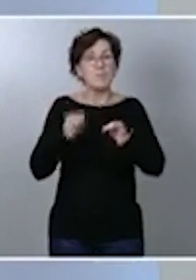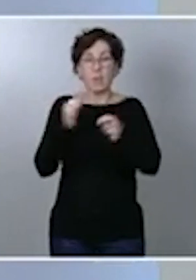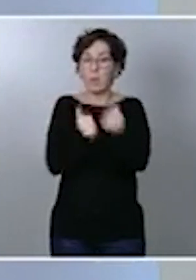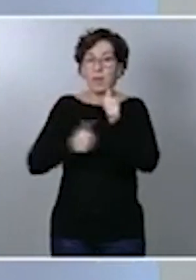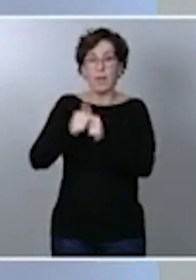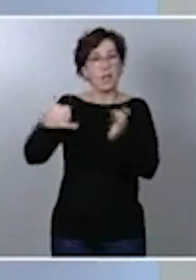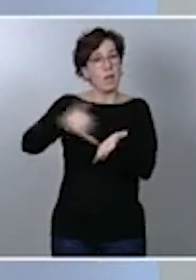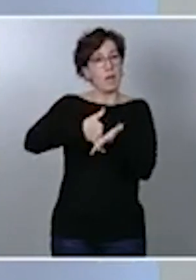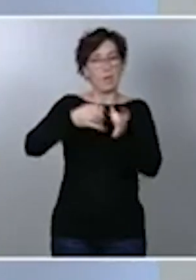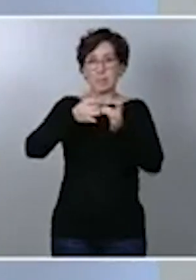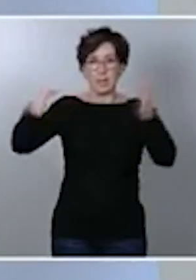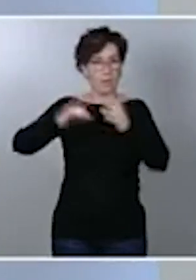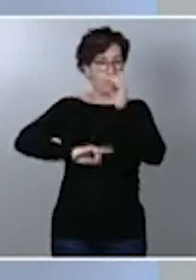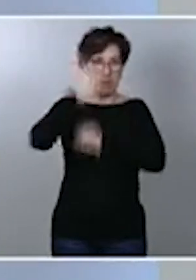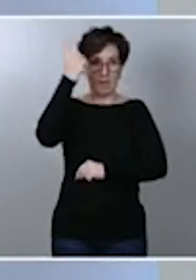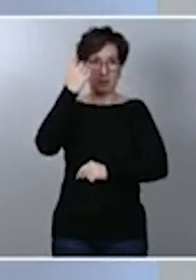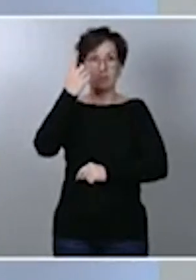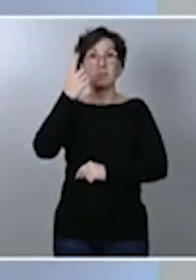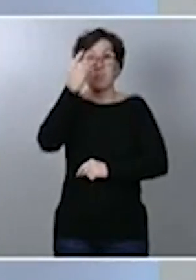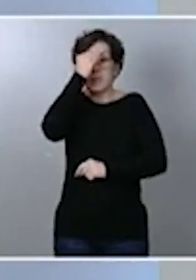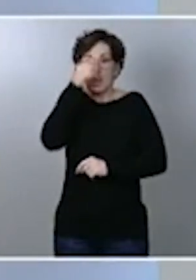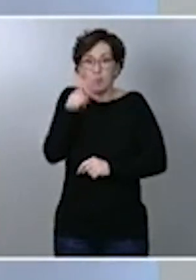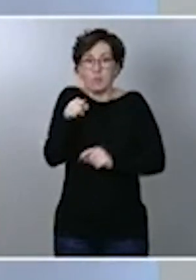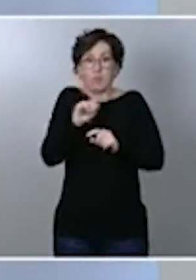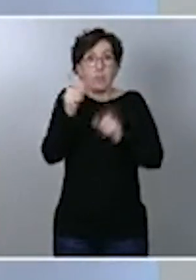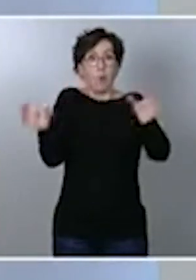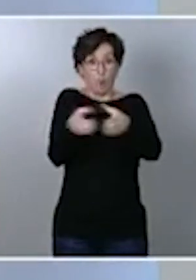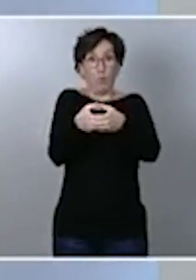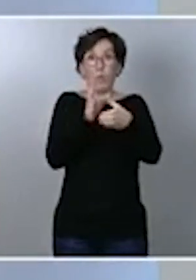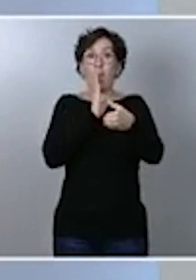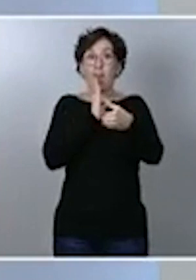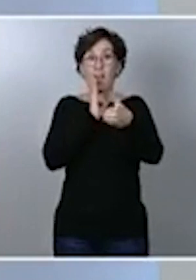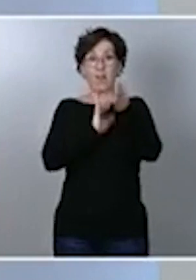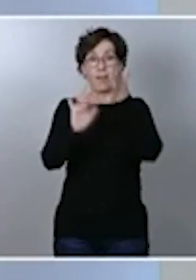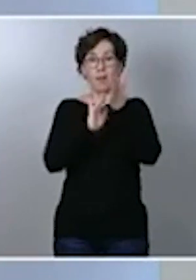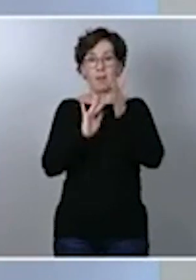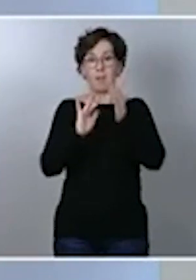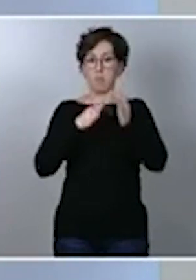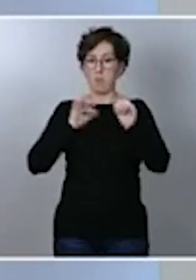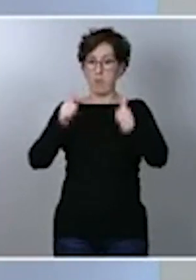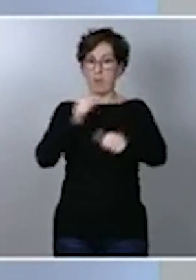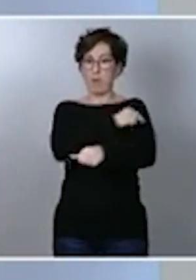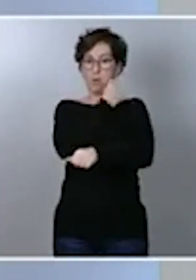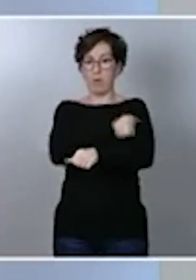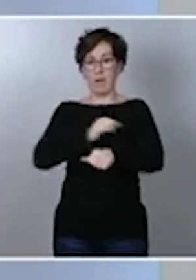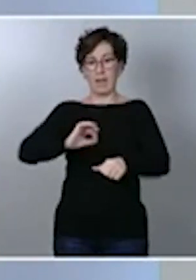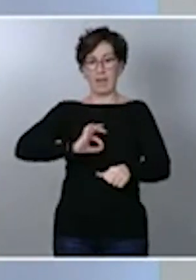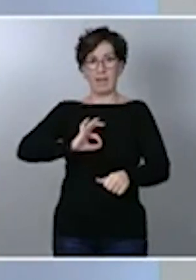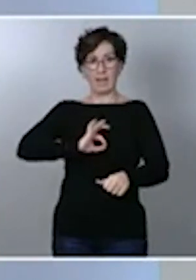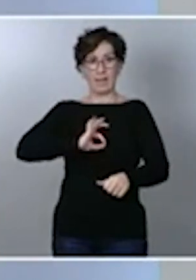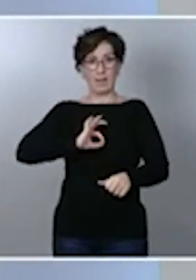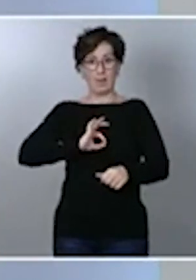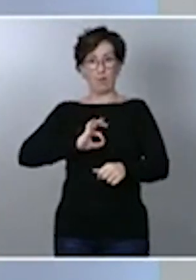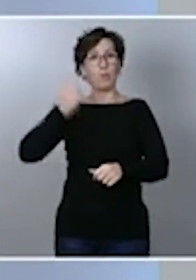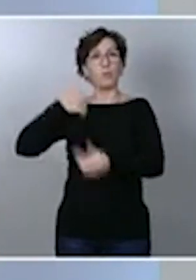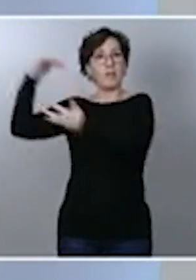Pensamos que podremos empezar con este primer grupo, los primeros grupos en el mes de enero, cuando esperamos poder recibir las primeras dosis